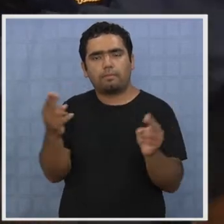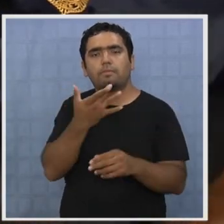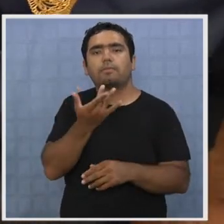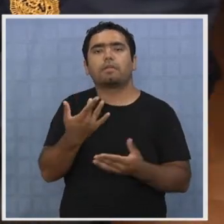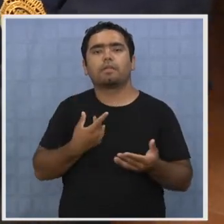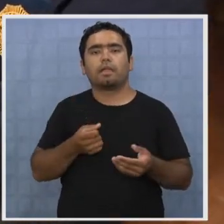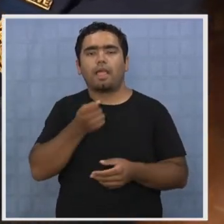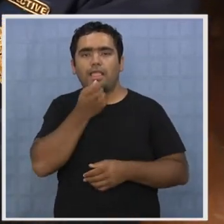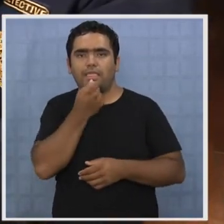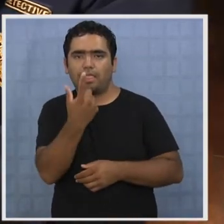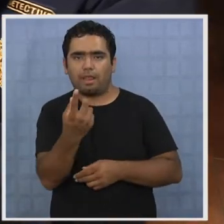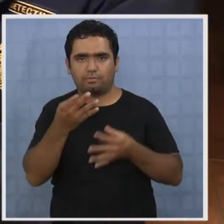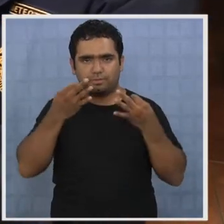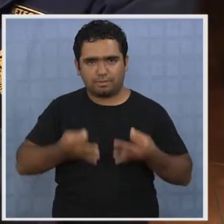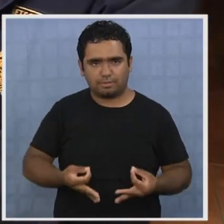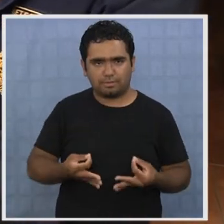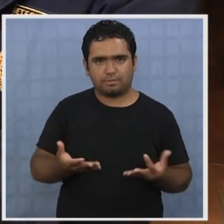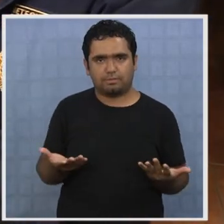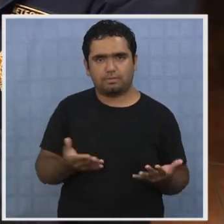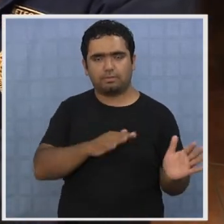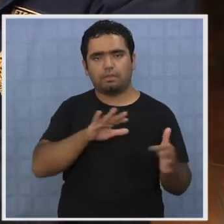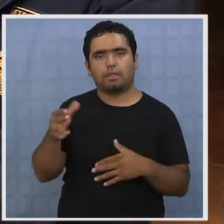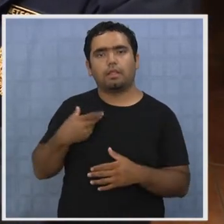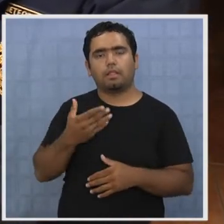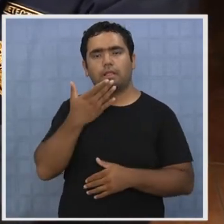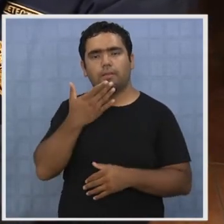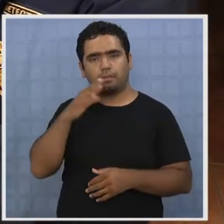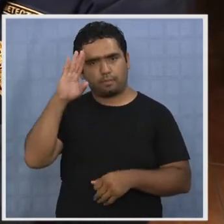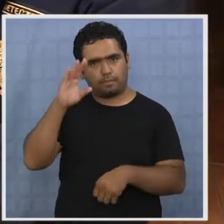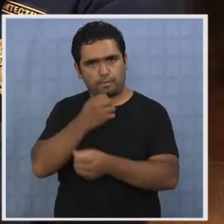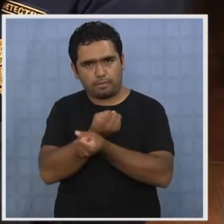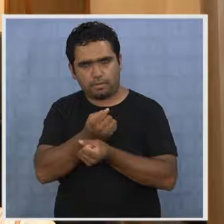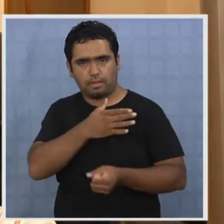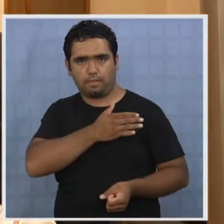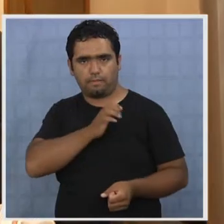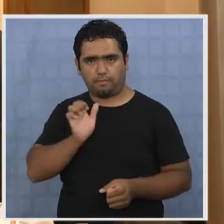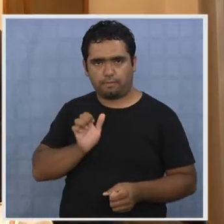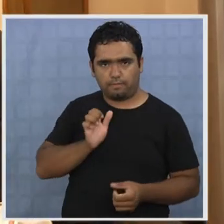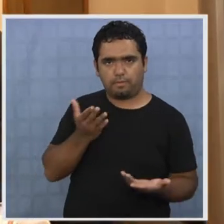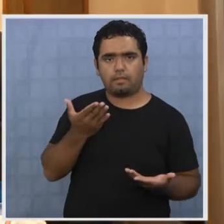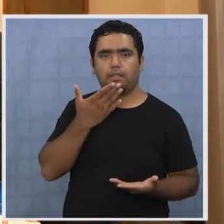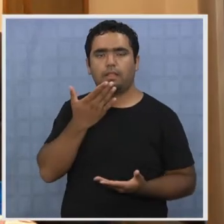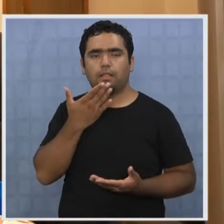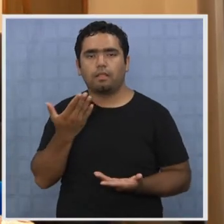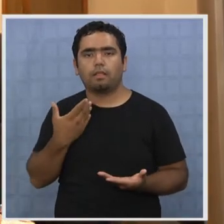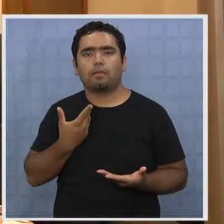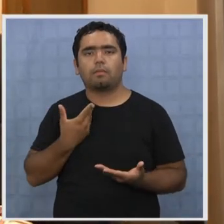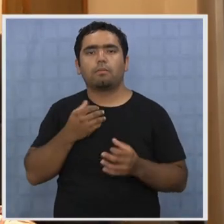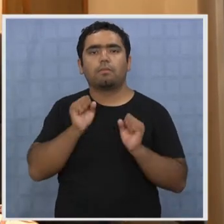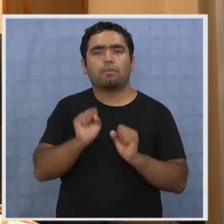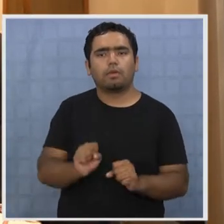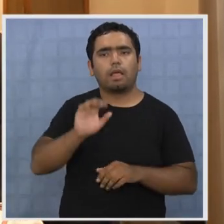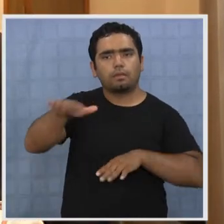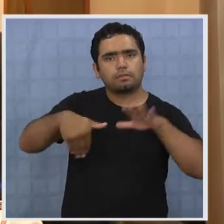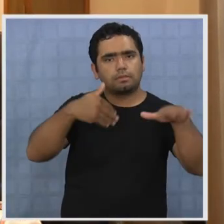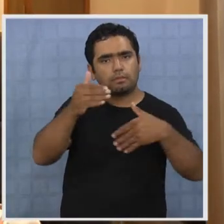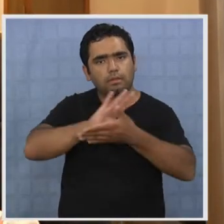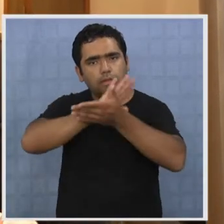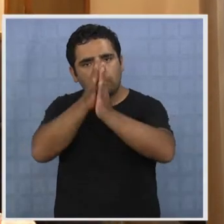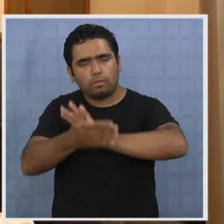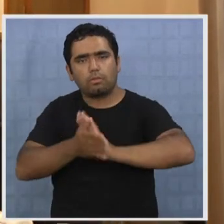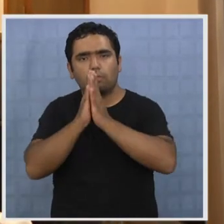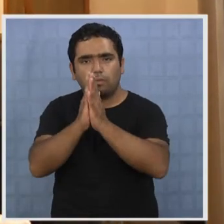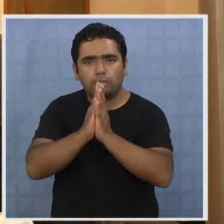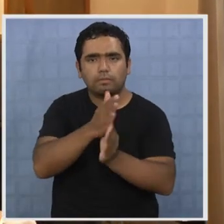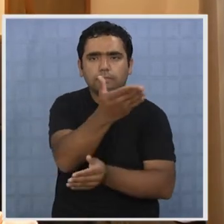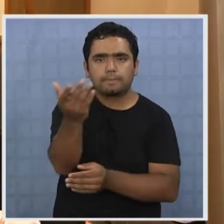La idea es difundir con las policías, tanto en investigaciones como carabineros, hacer un llamado a la ciudadanía a